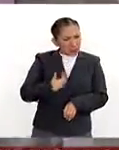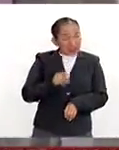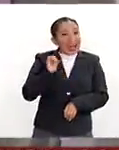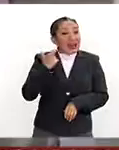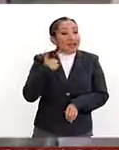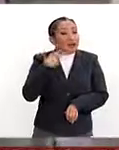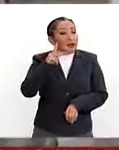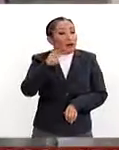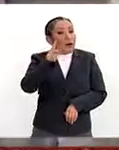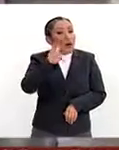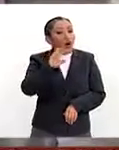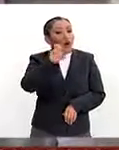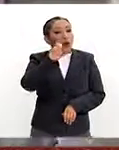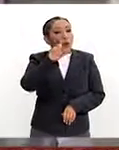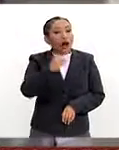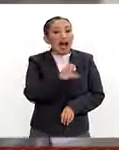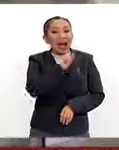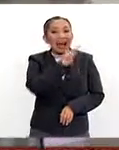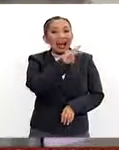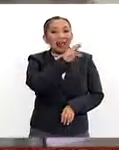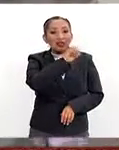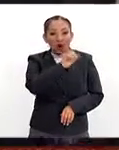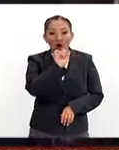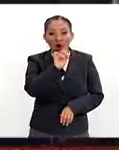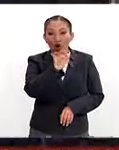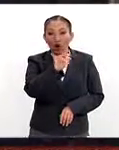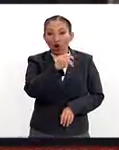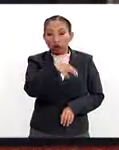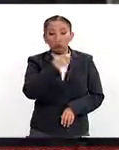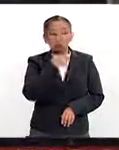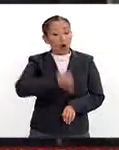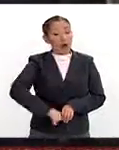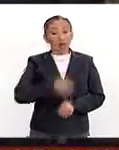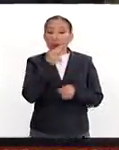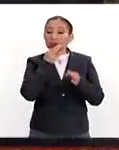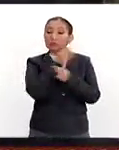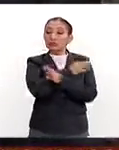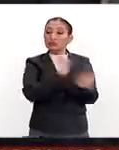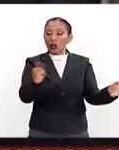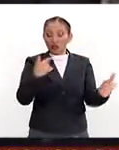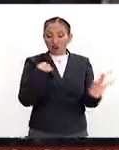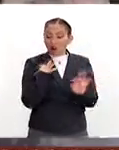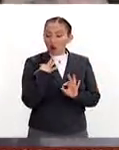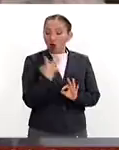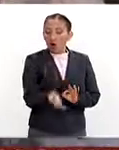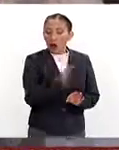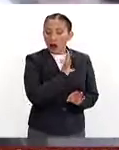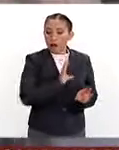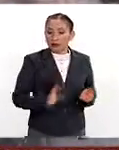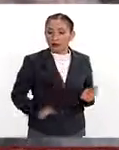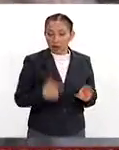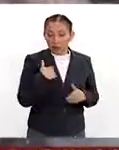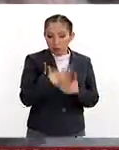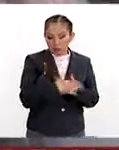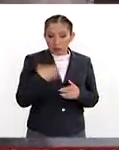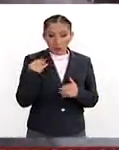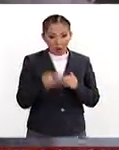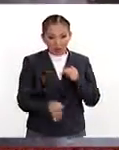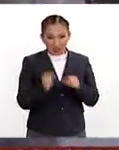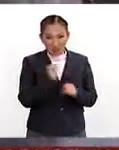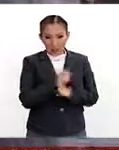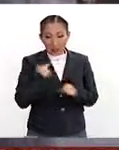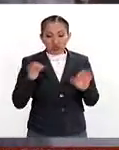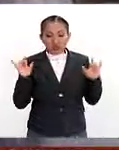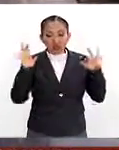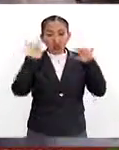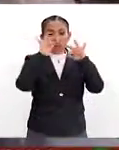ex procurador Alejandro Ordóñez, que ya esta semana anunció su precandidatura y va a ir el próximo fin de semana a